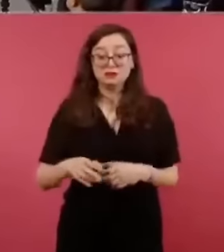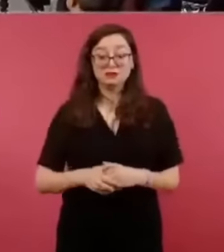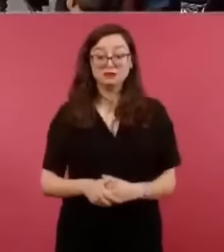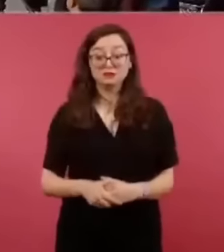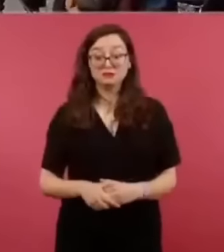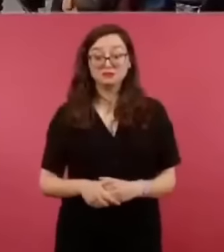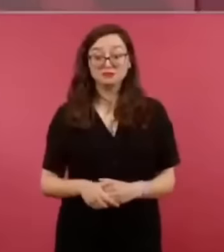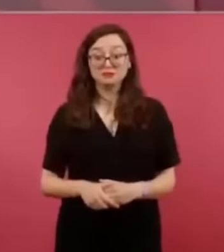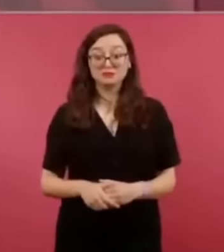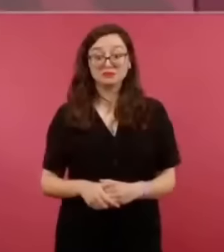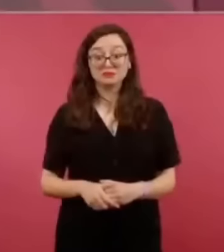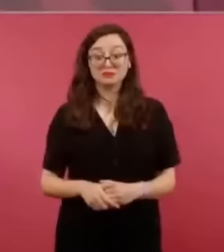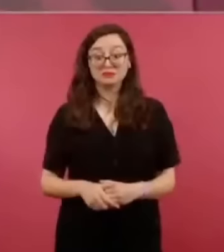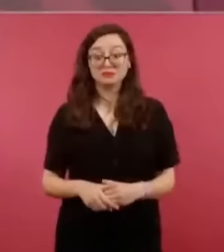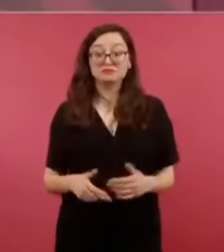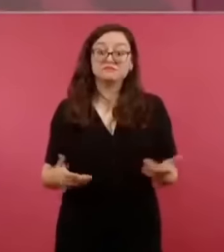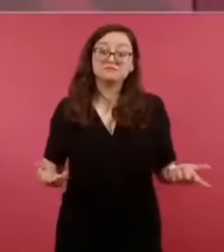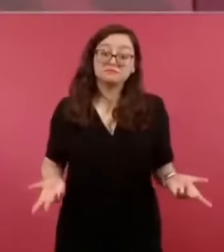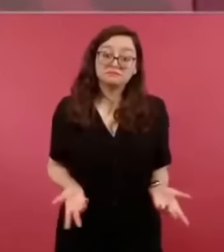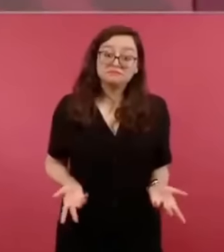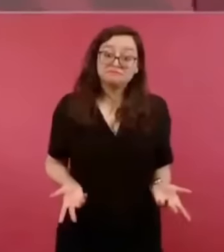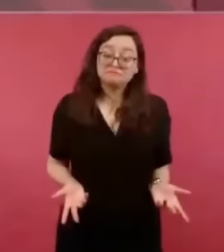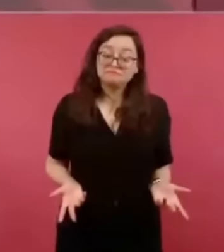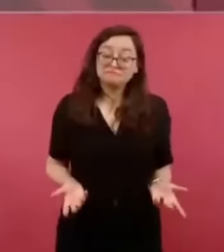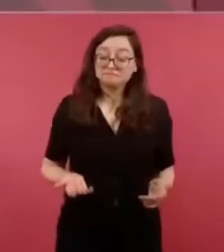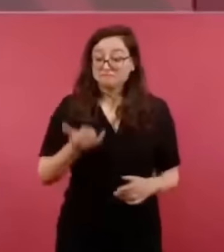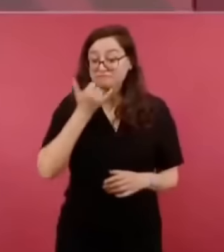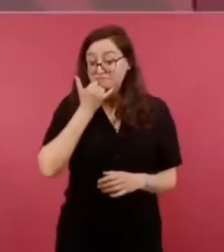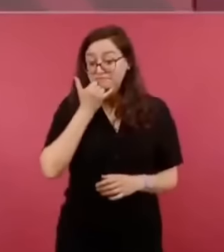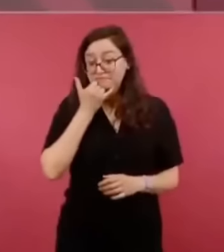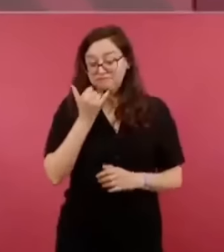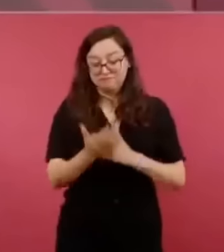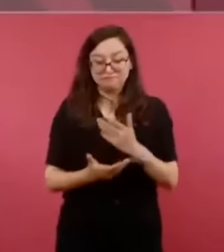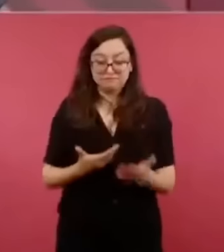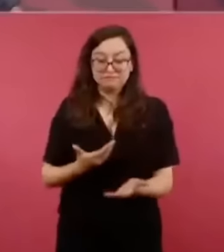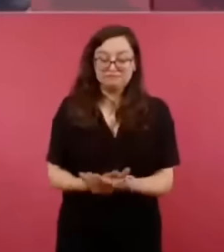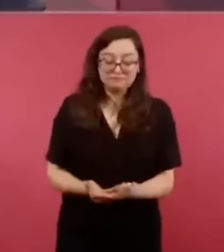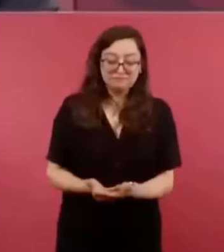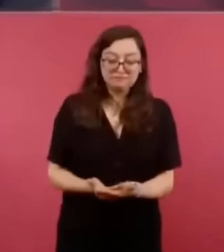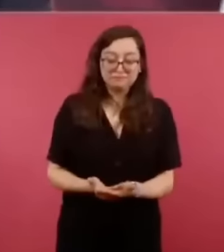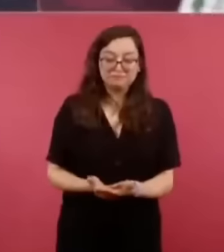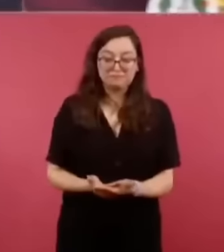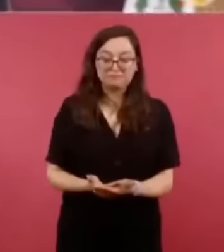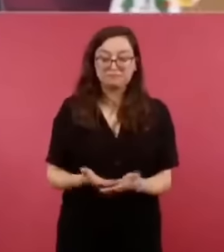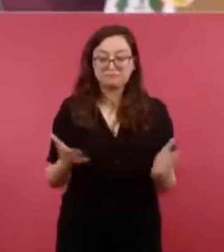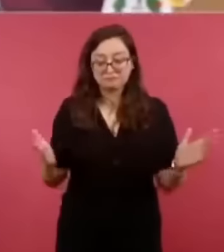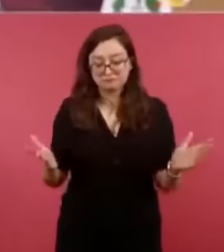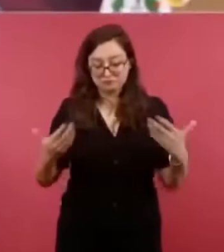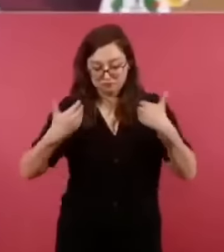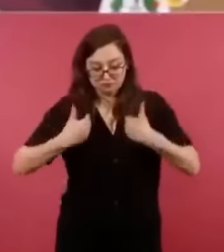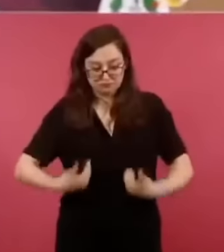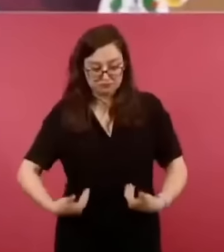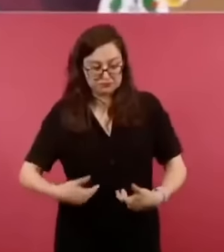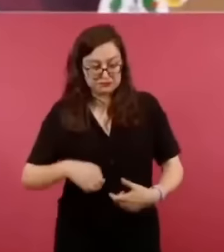y ofrezco disculpas por hablar de mi persona.